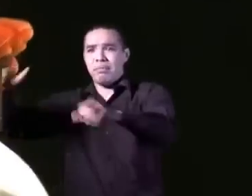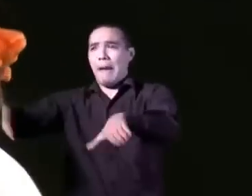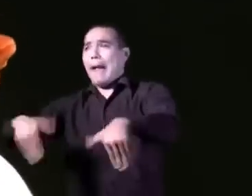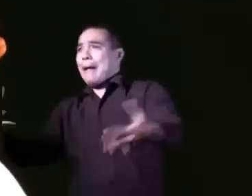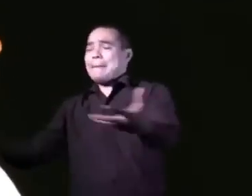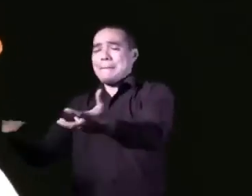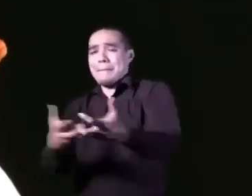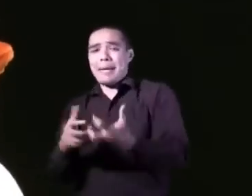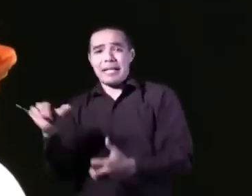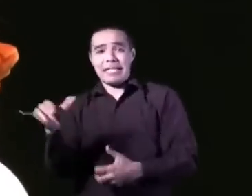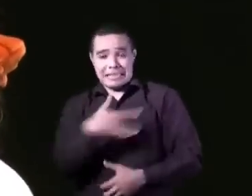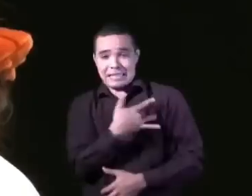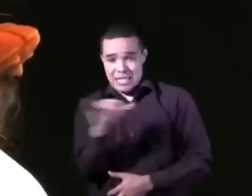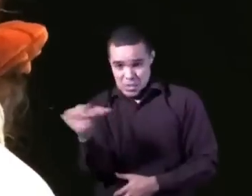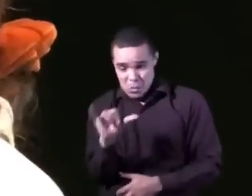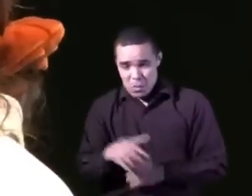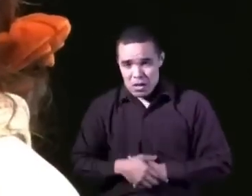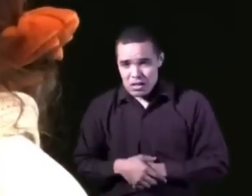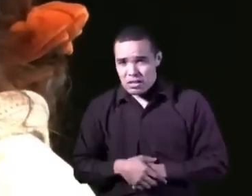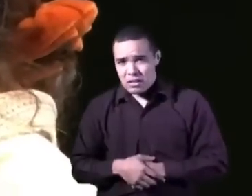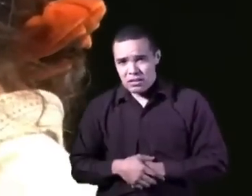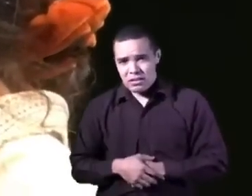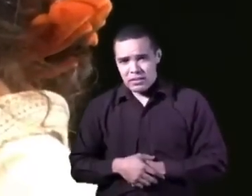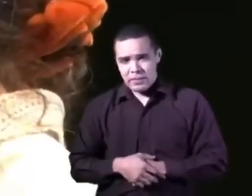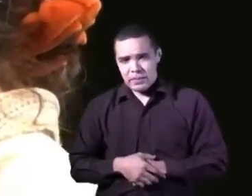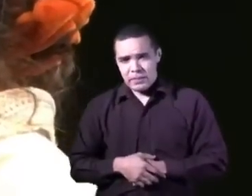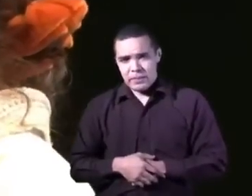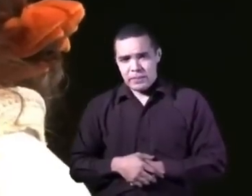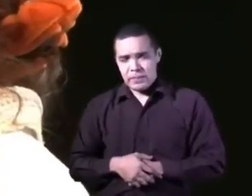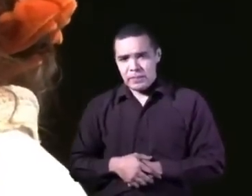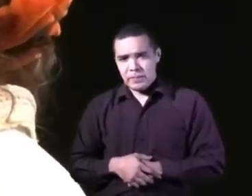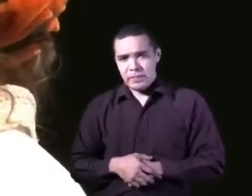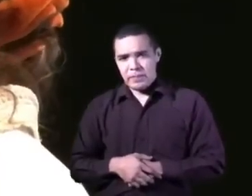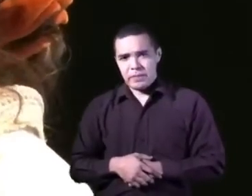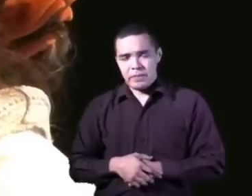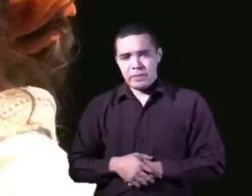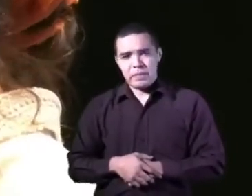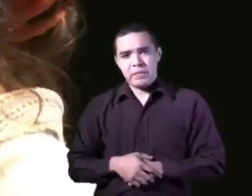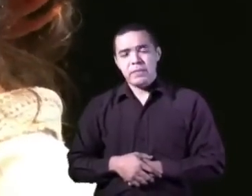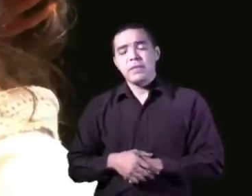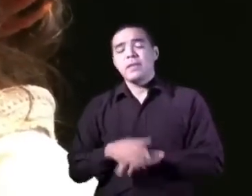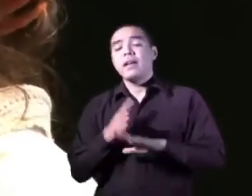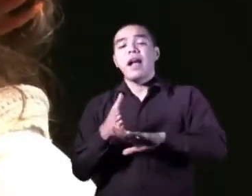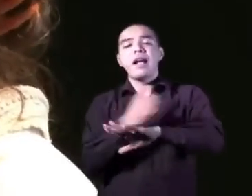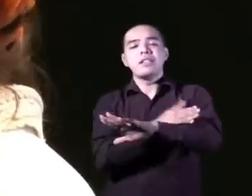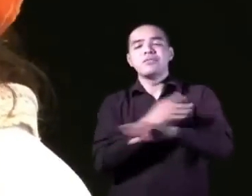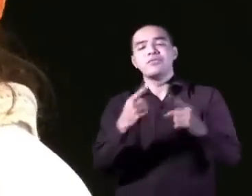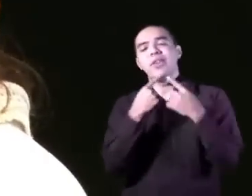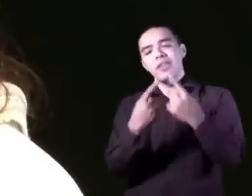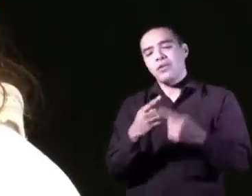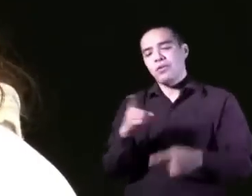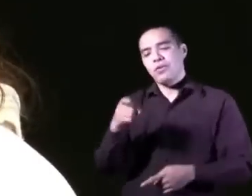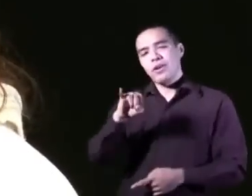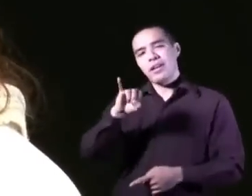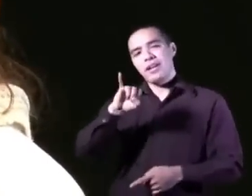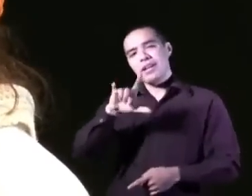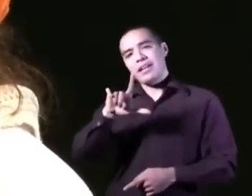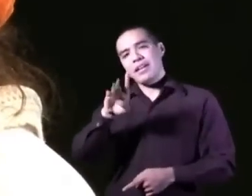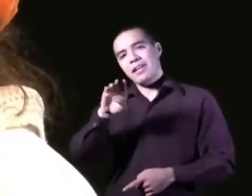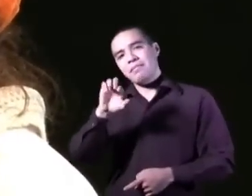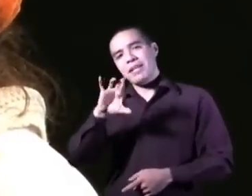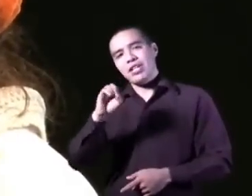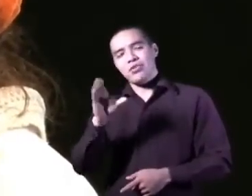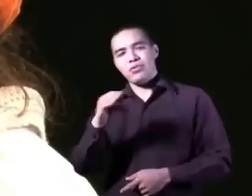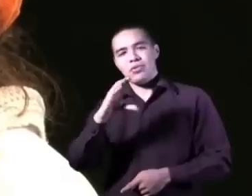¿Usted dijo que Gilberto Echeverry era un aliado para la paz?